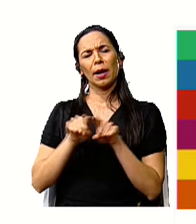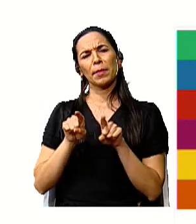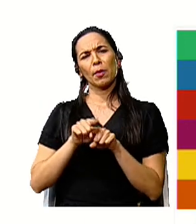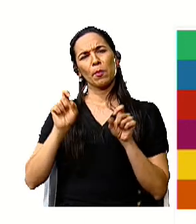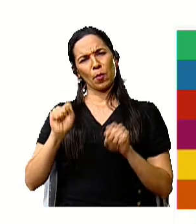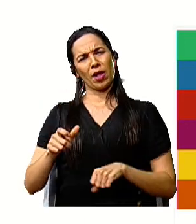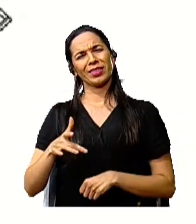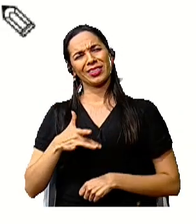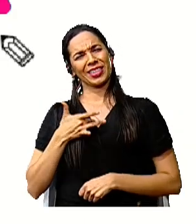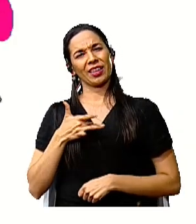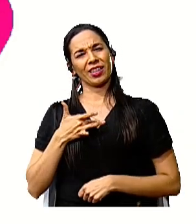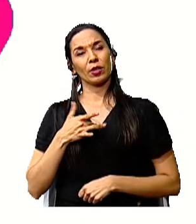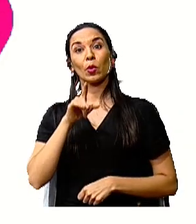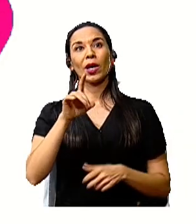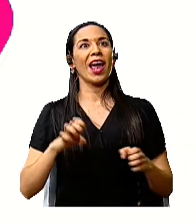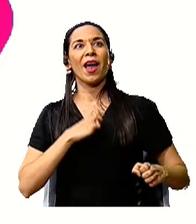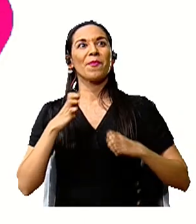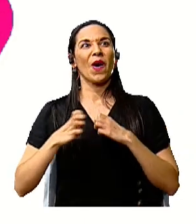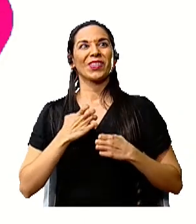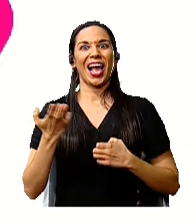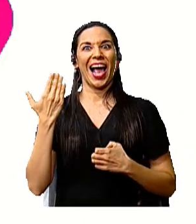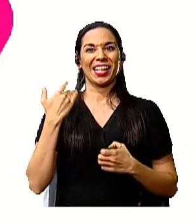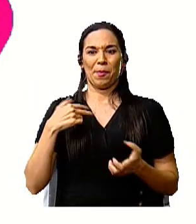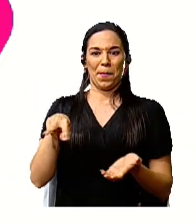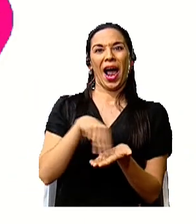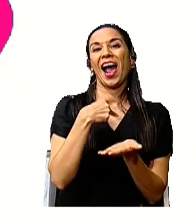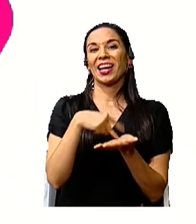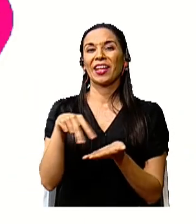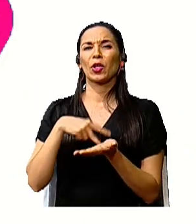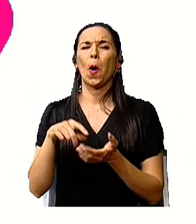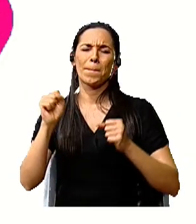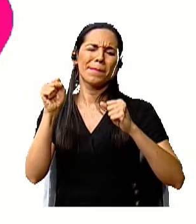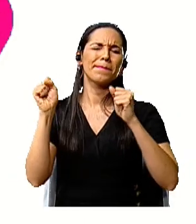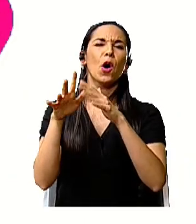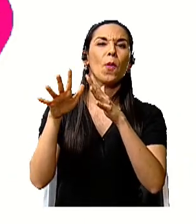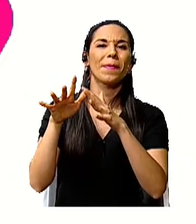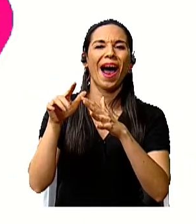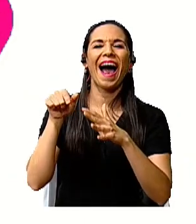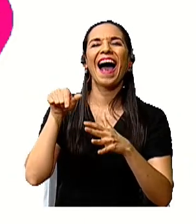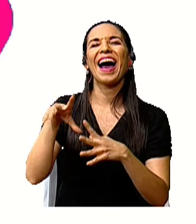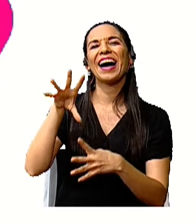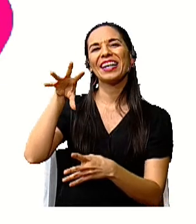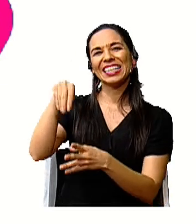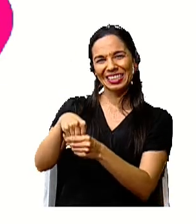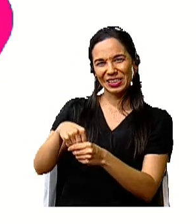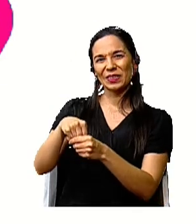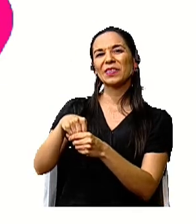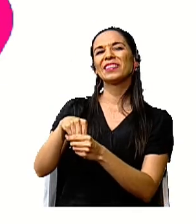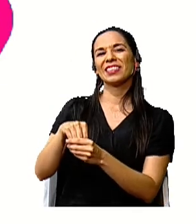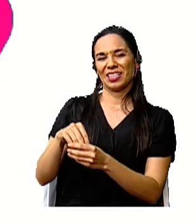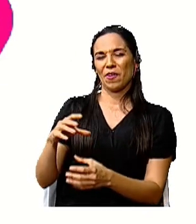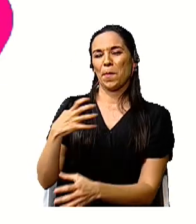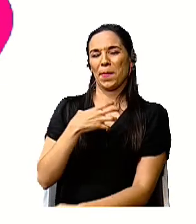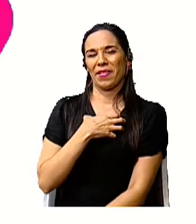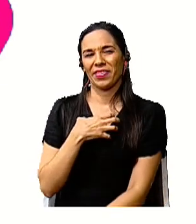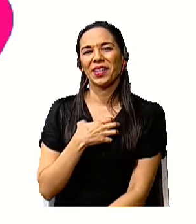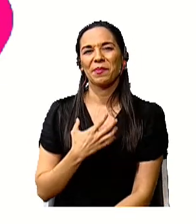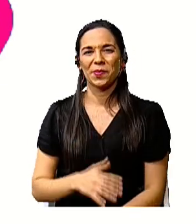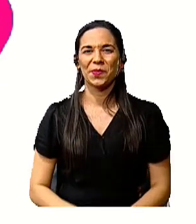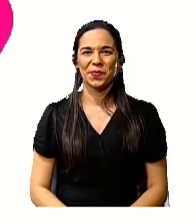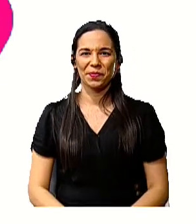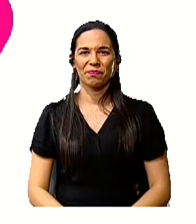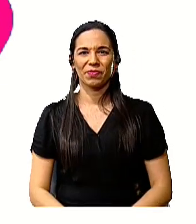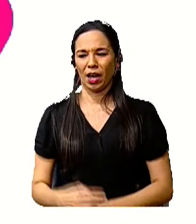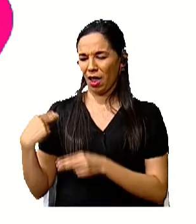ustedes nos emocionaron cuando estábamos bailando y diciendo la bomba. Eso es parte de nuestro legado. Muy bien.